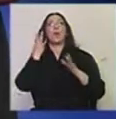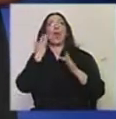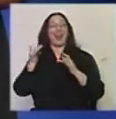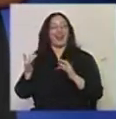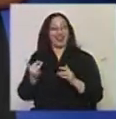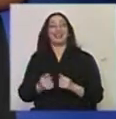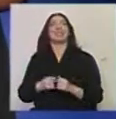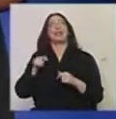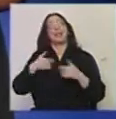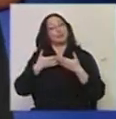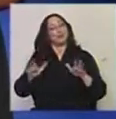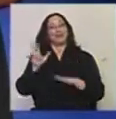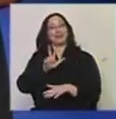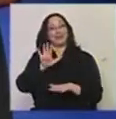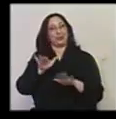3356